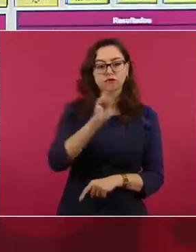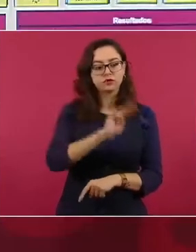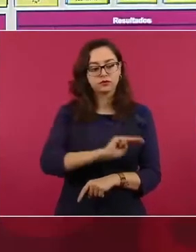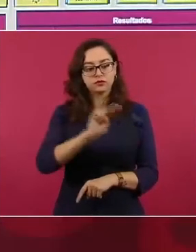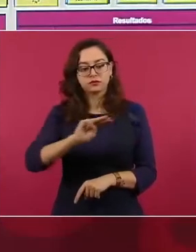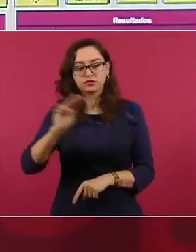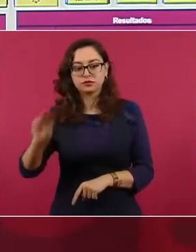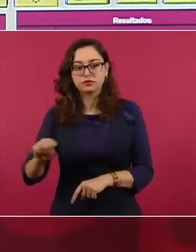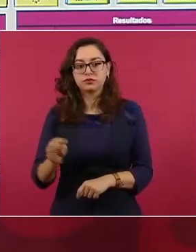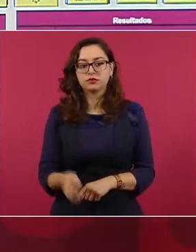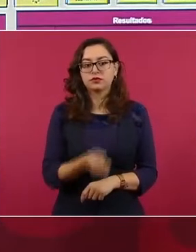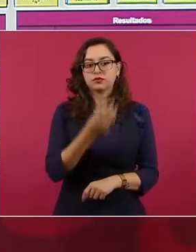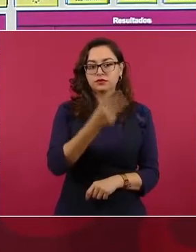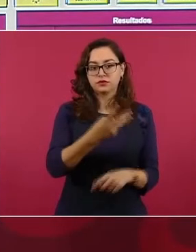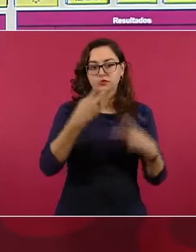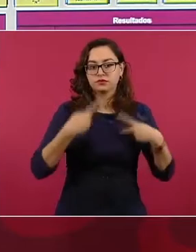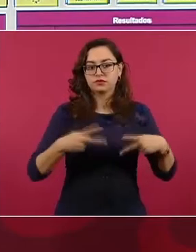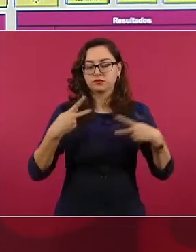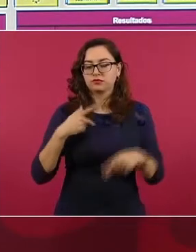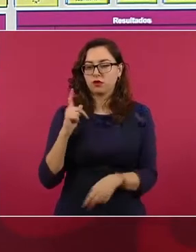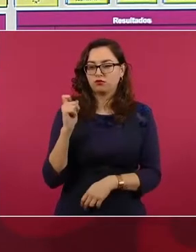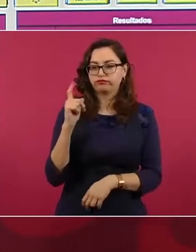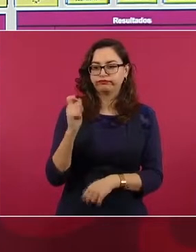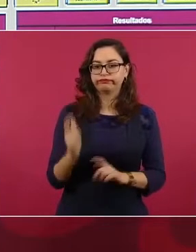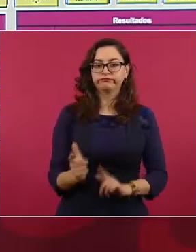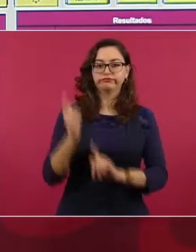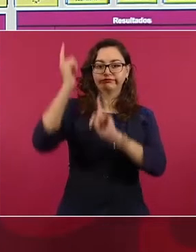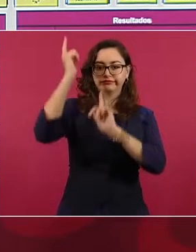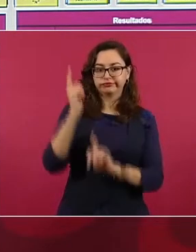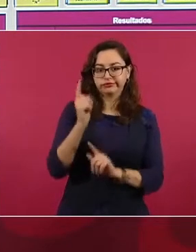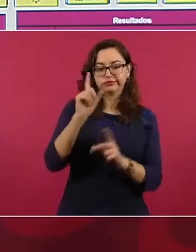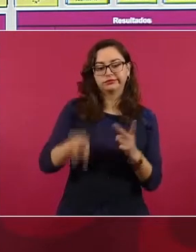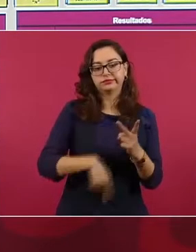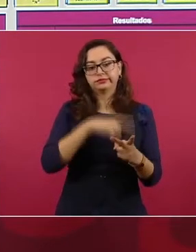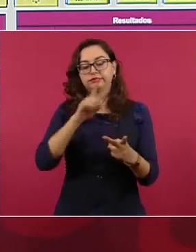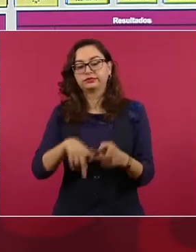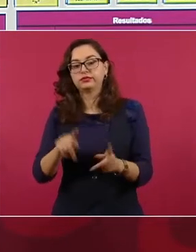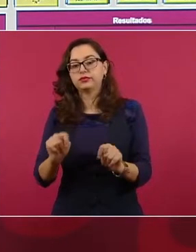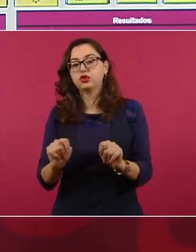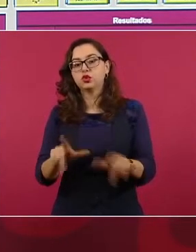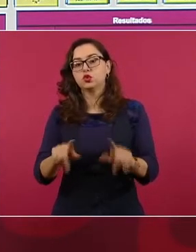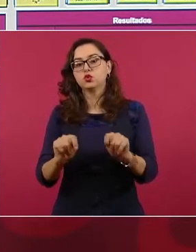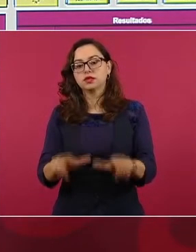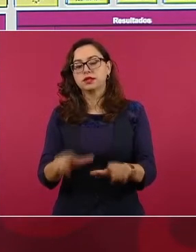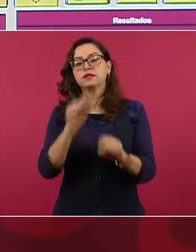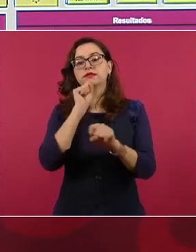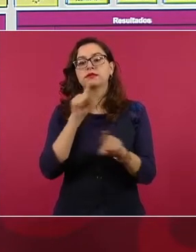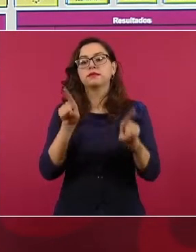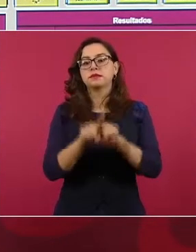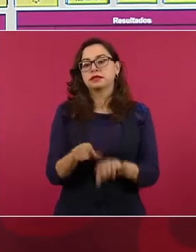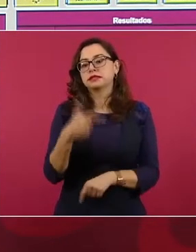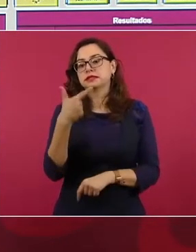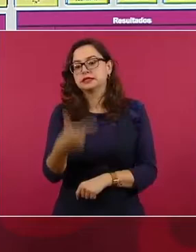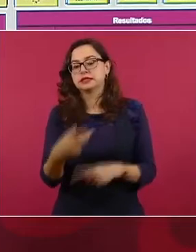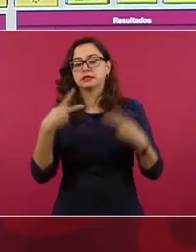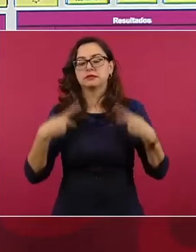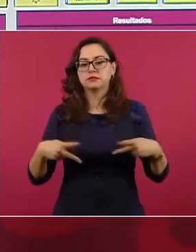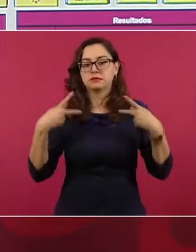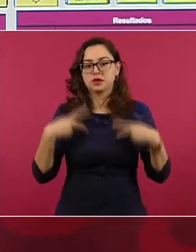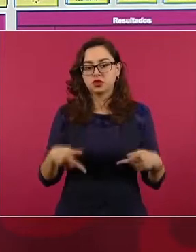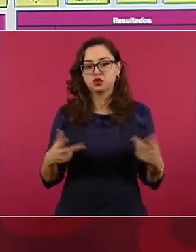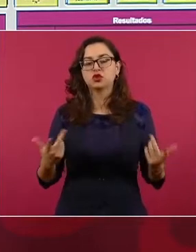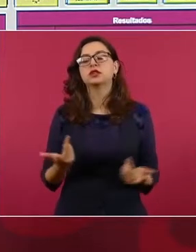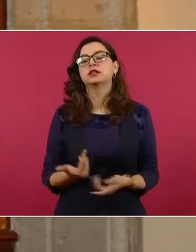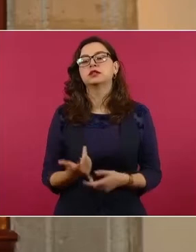con armas largas y cortas. En Tuxtla, Gutiérrez, también siete personas con armas cortas y largas y chalecos